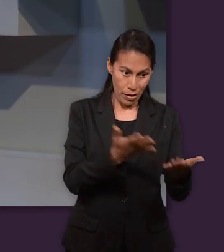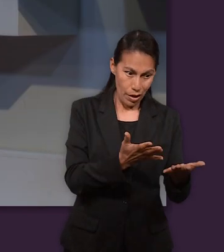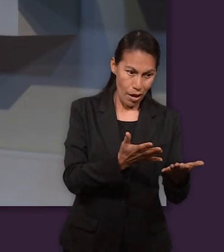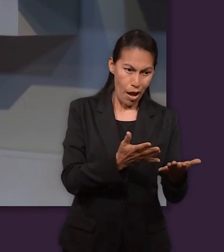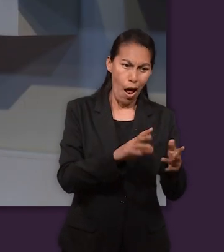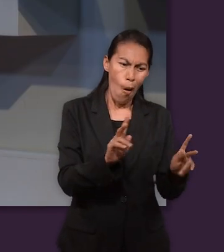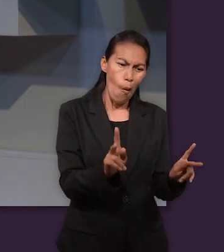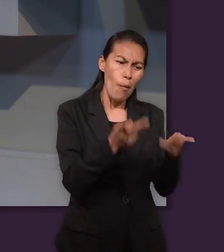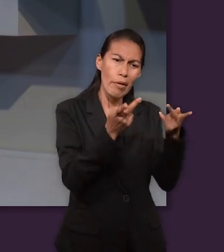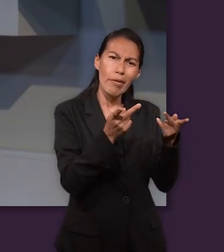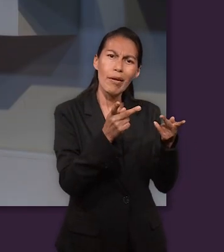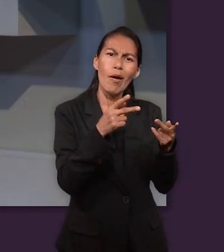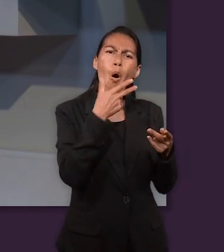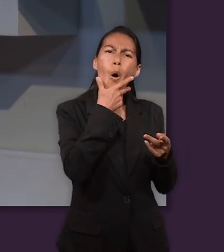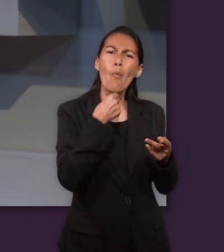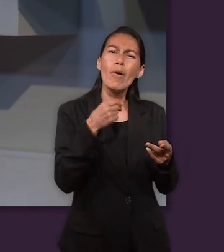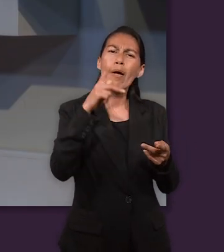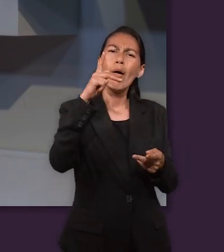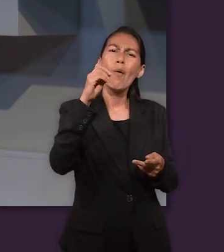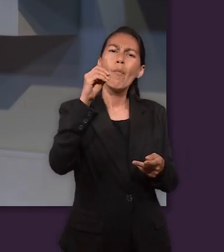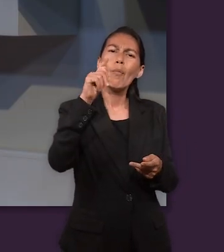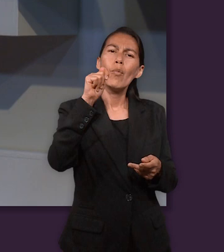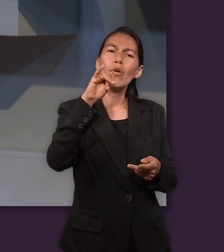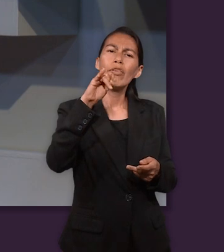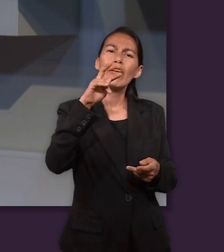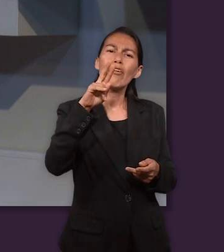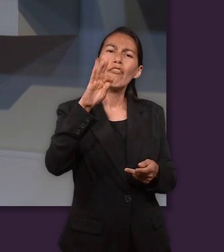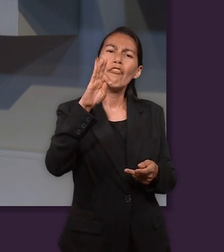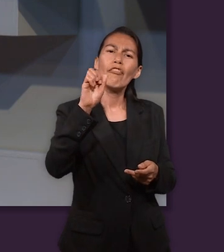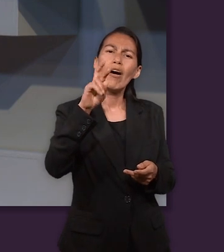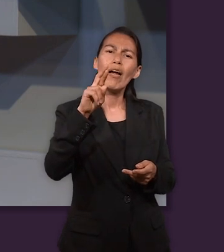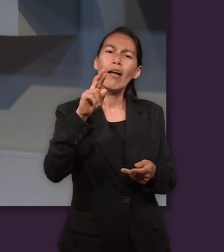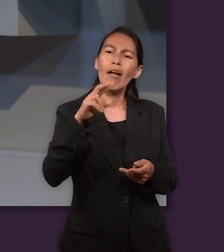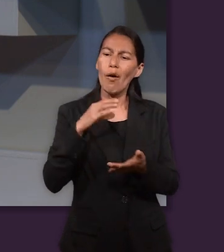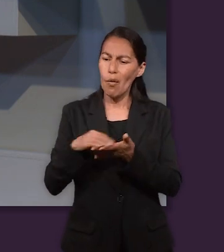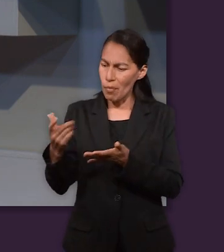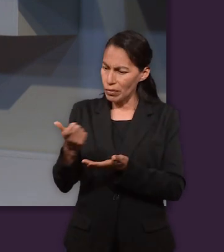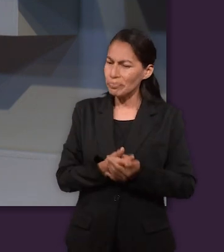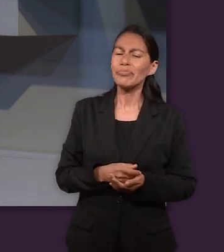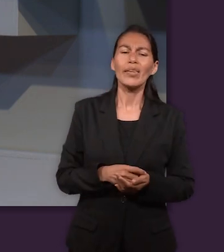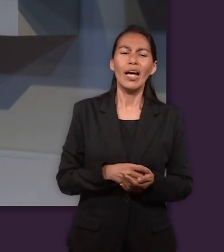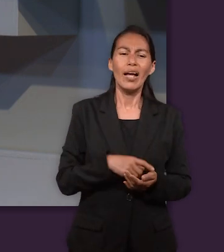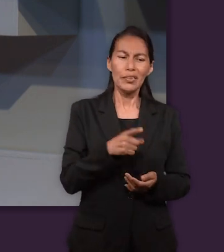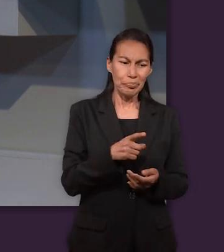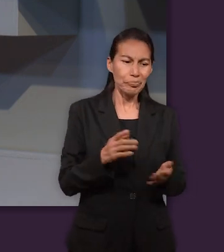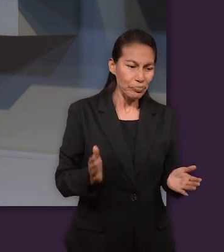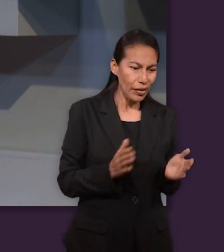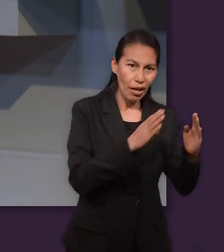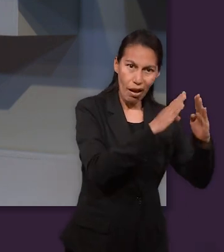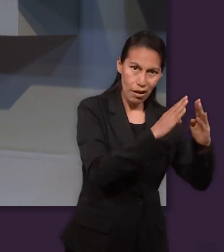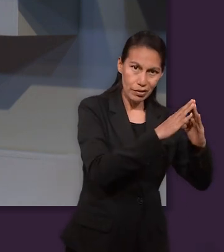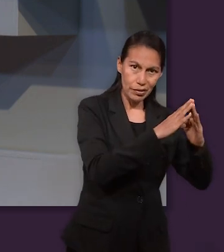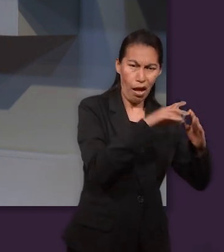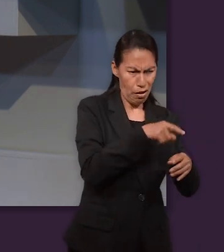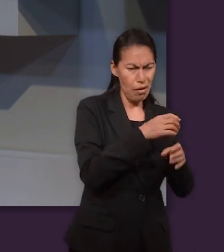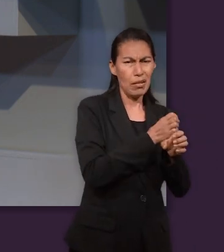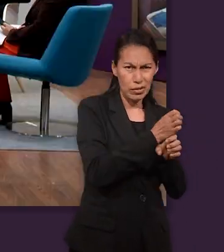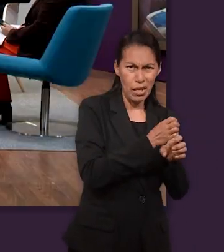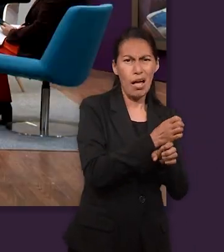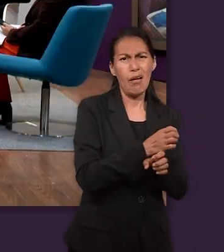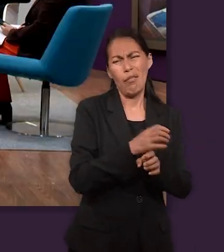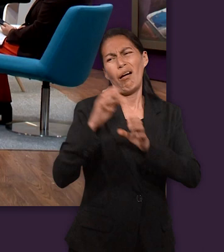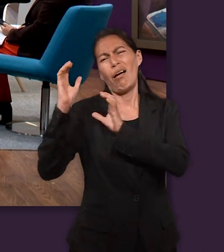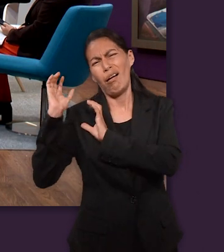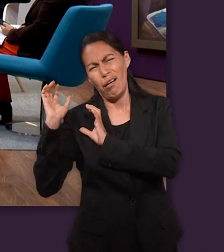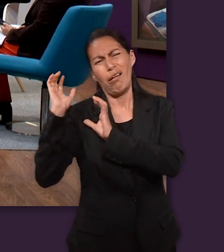oficiales del ejército de Egipto. Entonces vemos cómo José empieza a prosperar. José